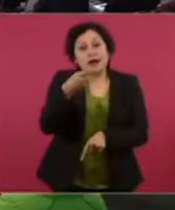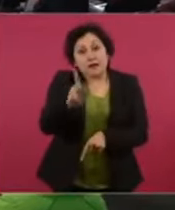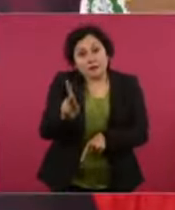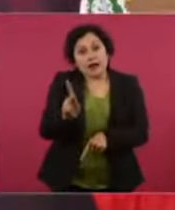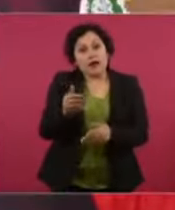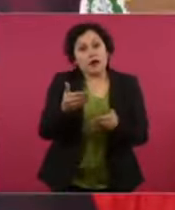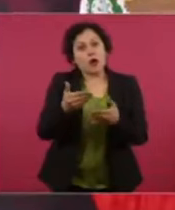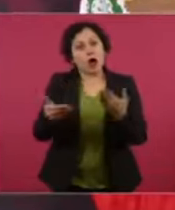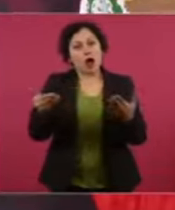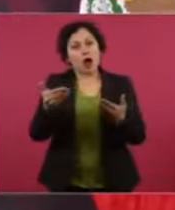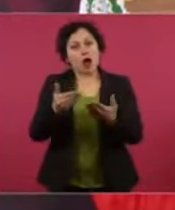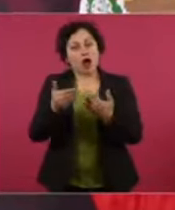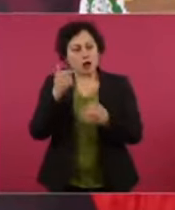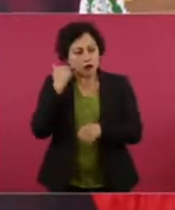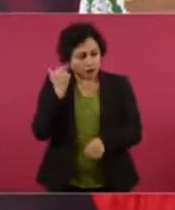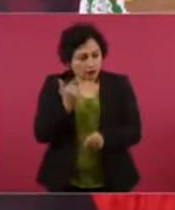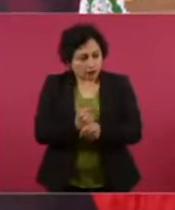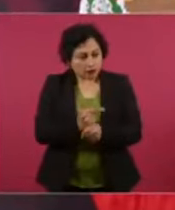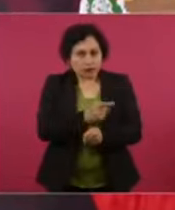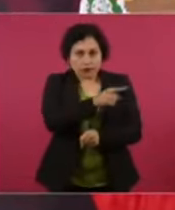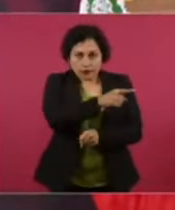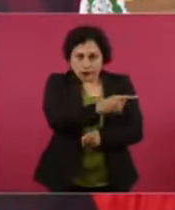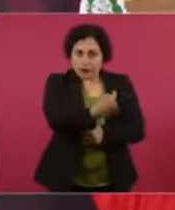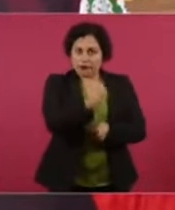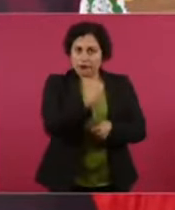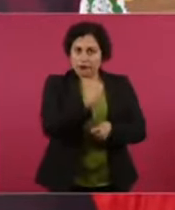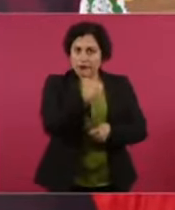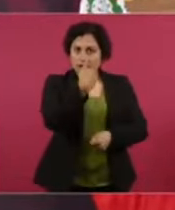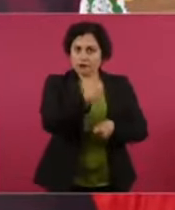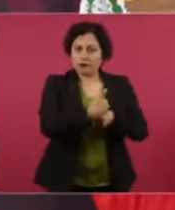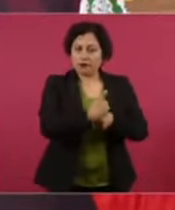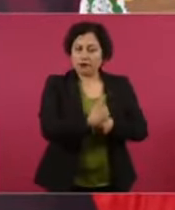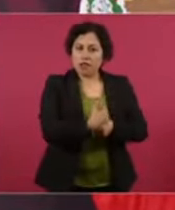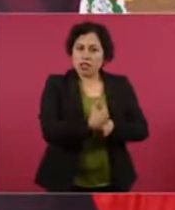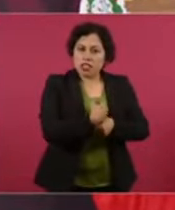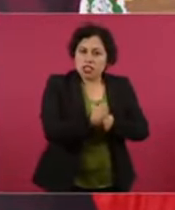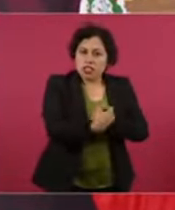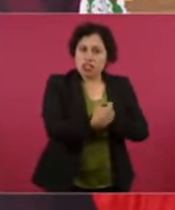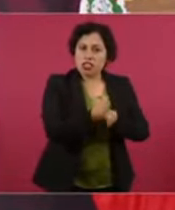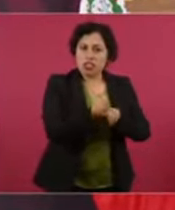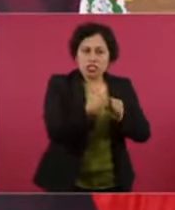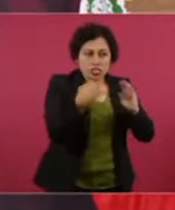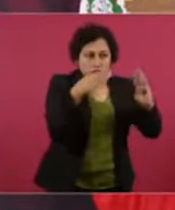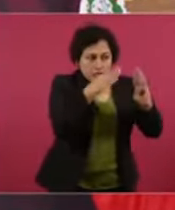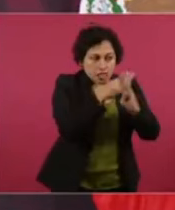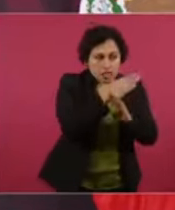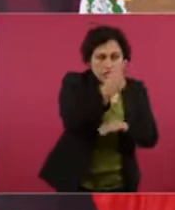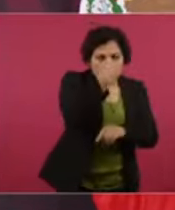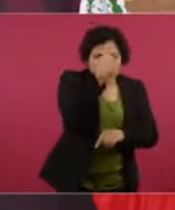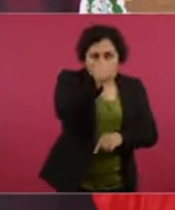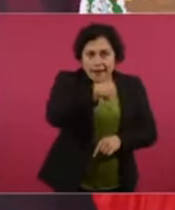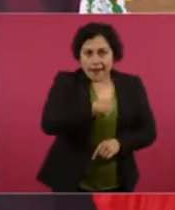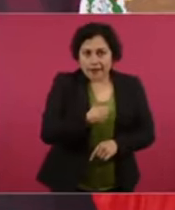porque esa investigación, según me vengo enterando, la hizo la DEA